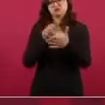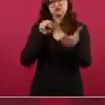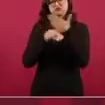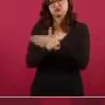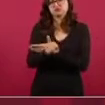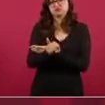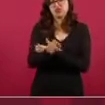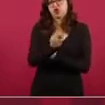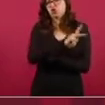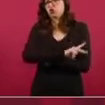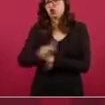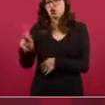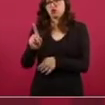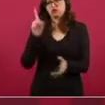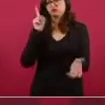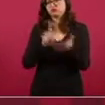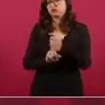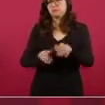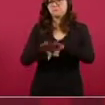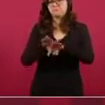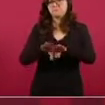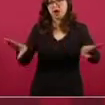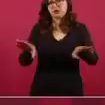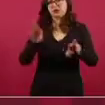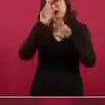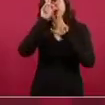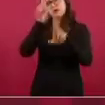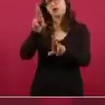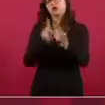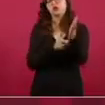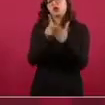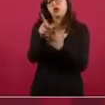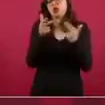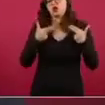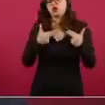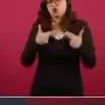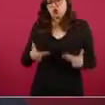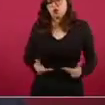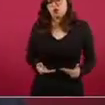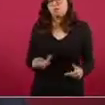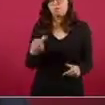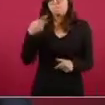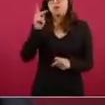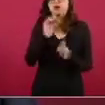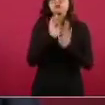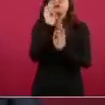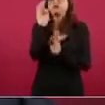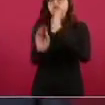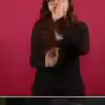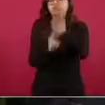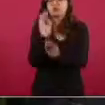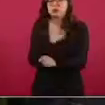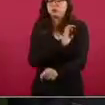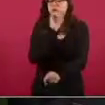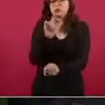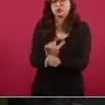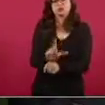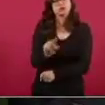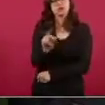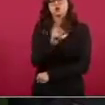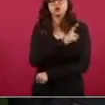siempre con respeto a los derechos humanos, pero de ninguna manera con un trato privilegiado. Sería cuál.